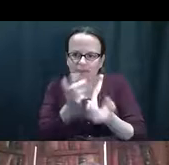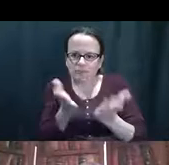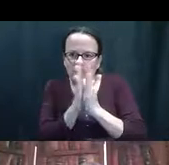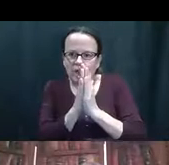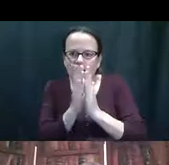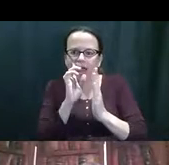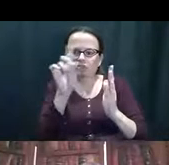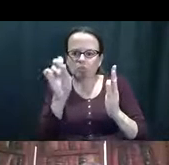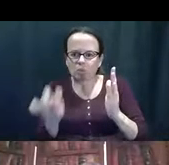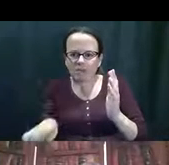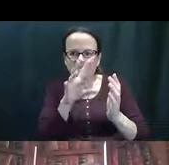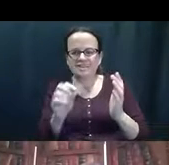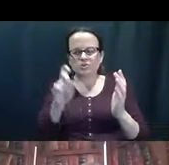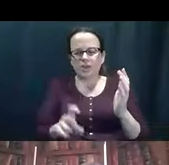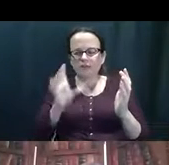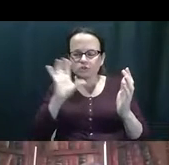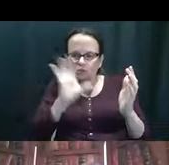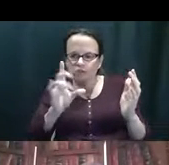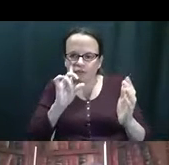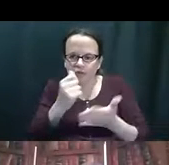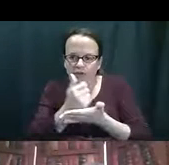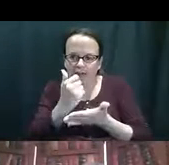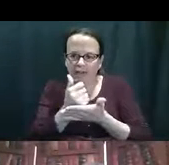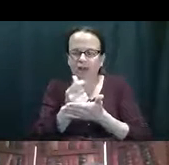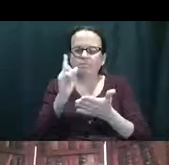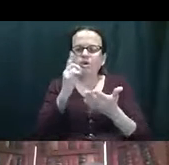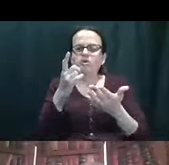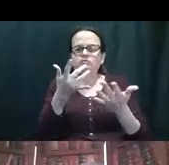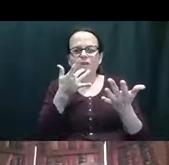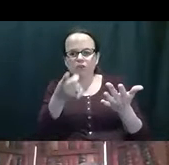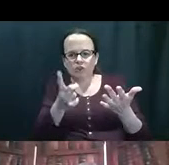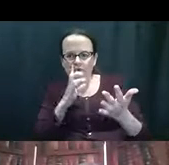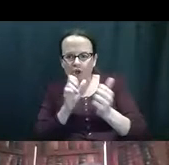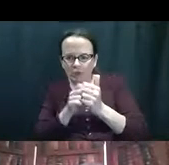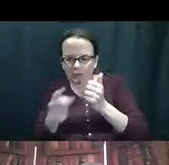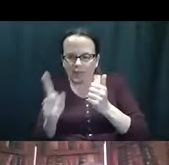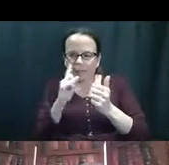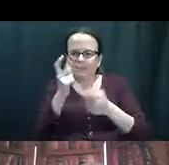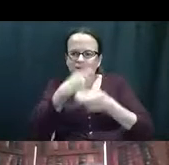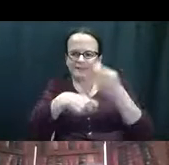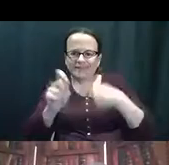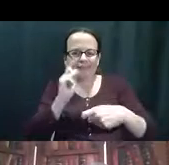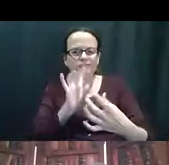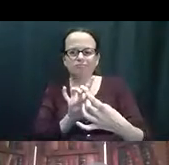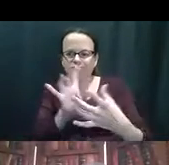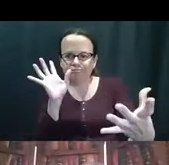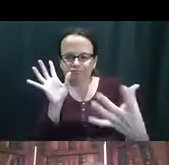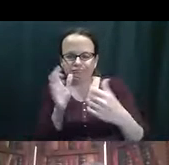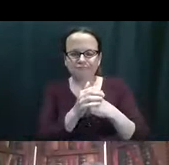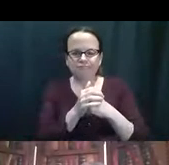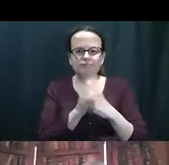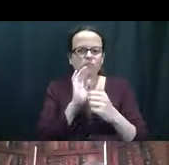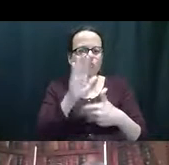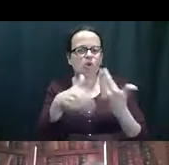cada situación. Para eso son los supervisores. Háganle preguntas. Busquen su guía. Eh, no, no debe,